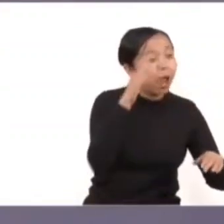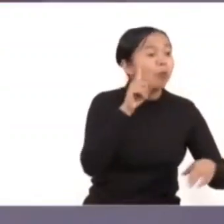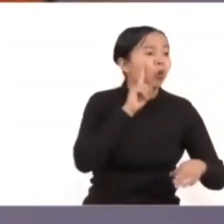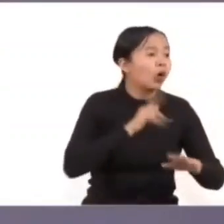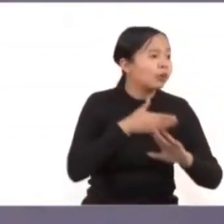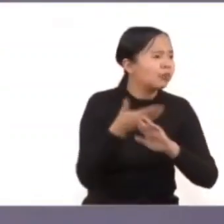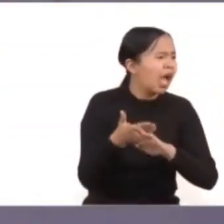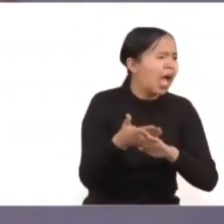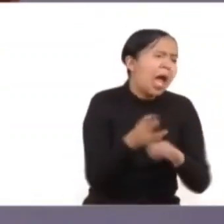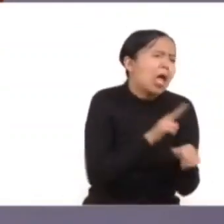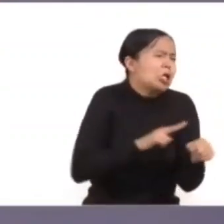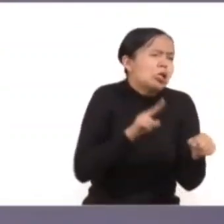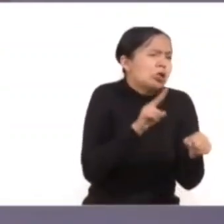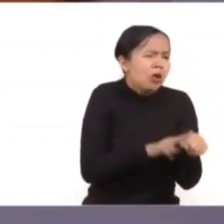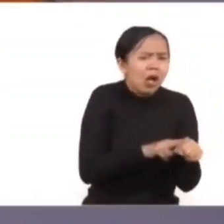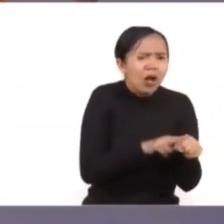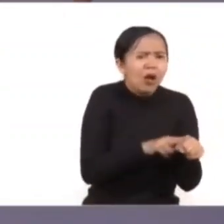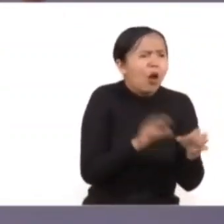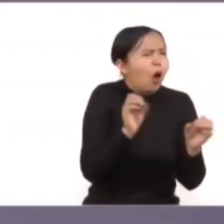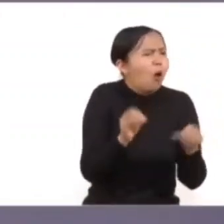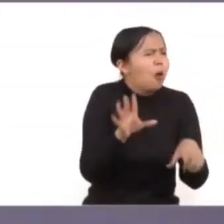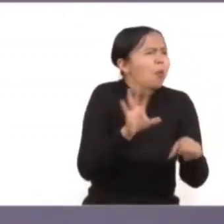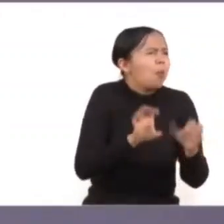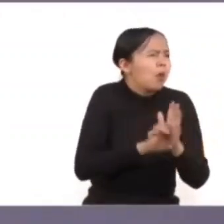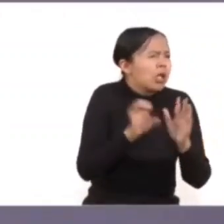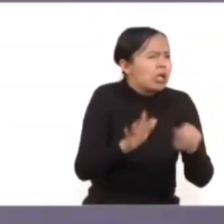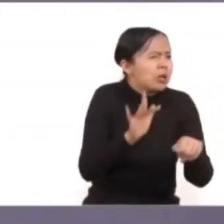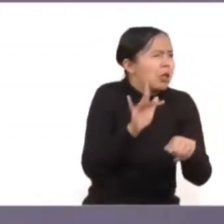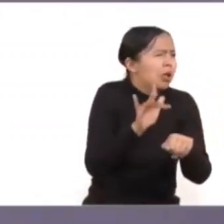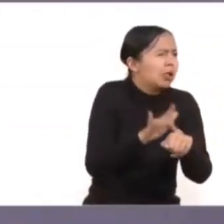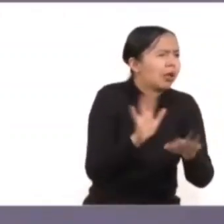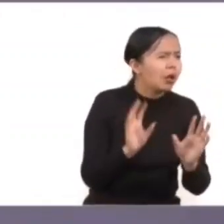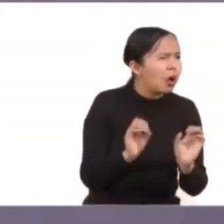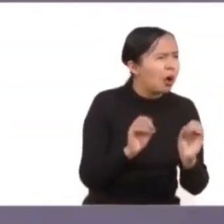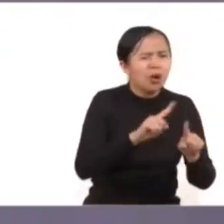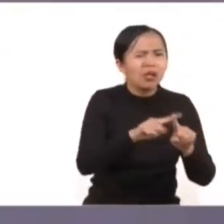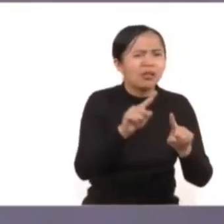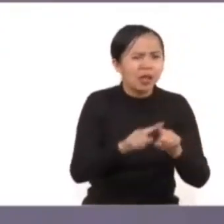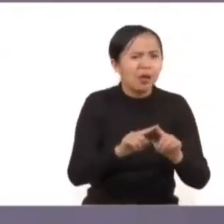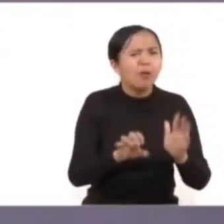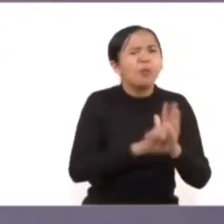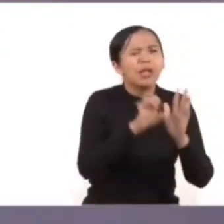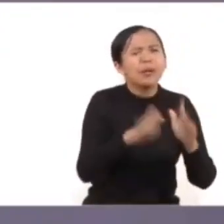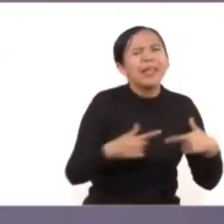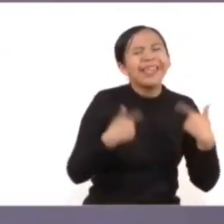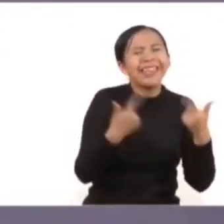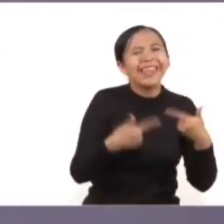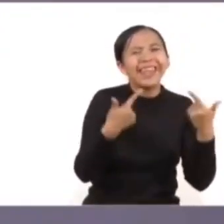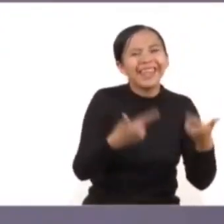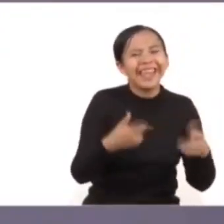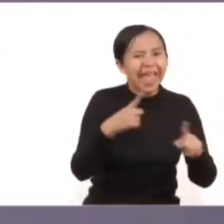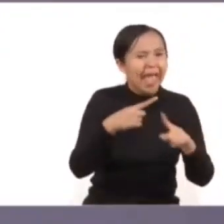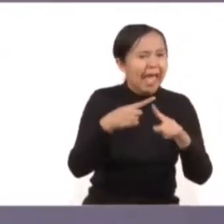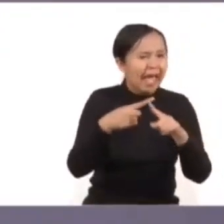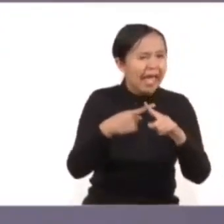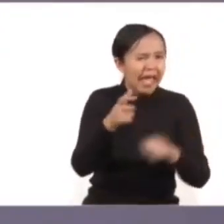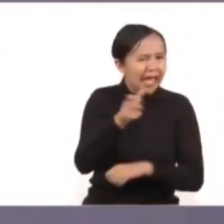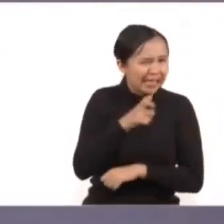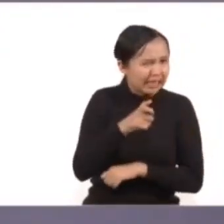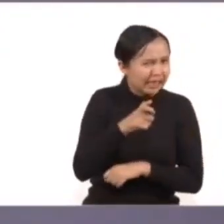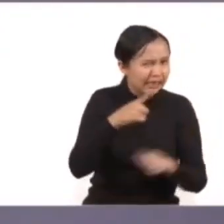miradas lascivas, por ejemplo, tocamientos. Todavía en nuestra generación, la generación X, que yo pertenezco a esa,